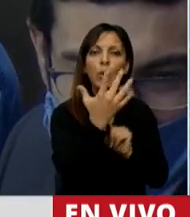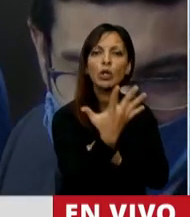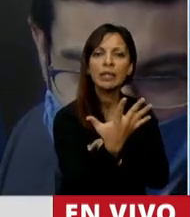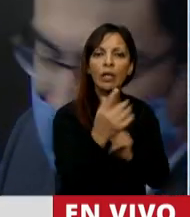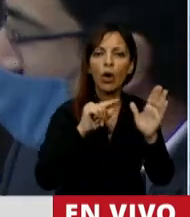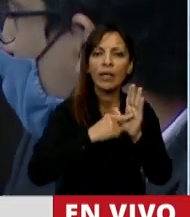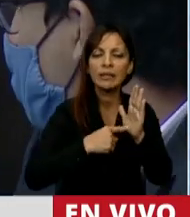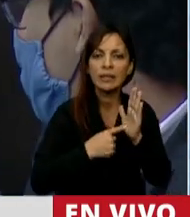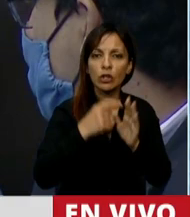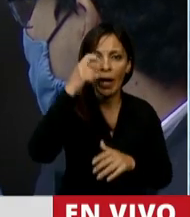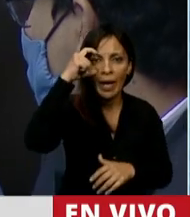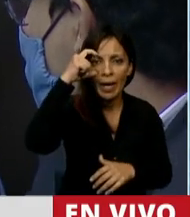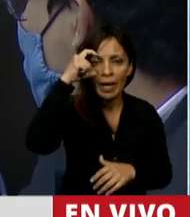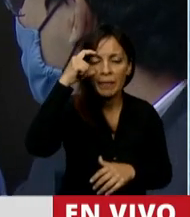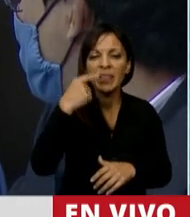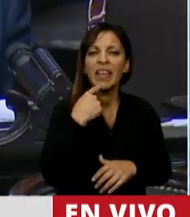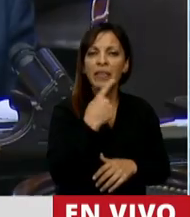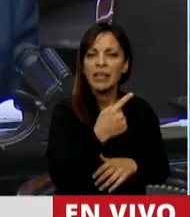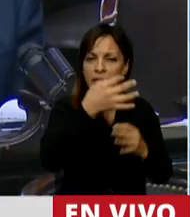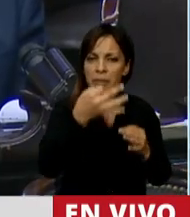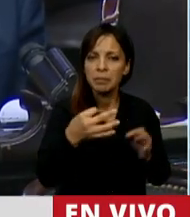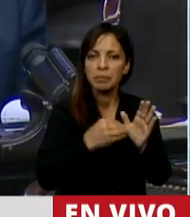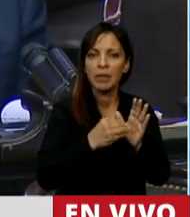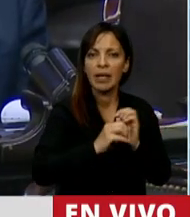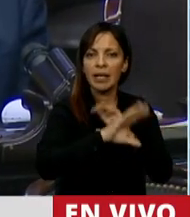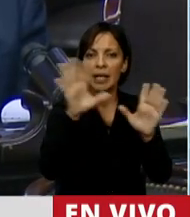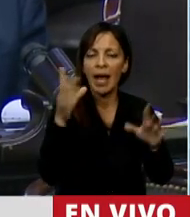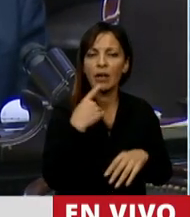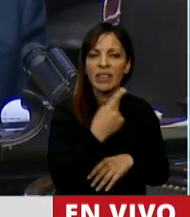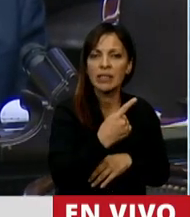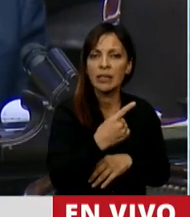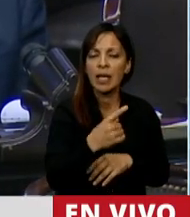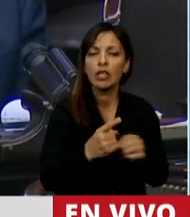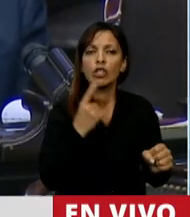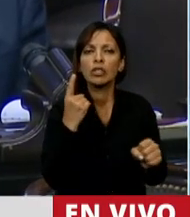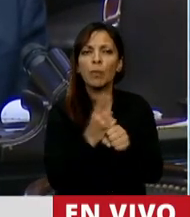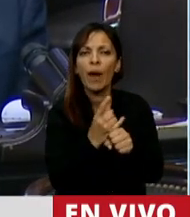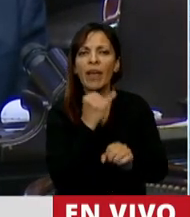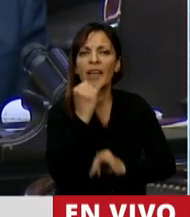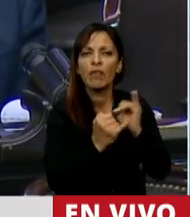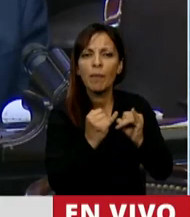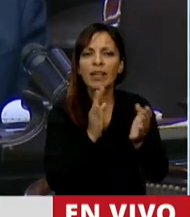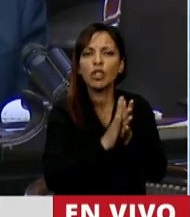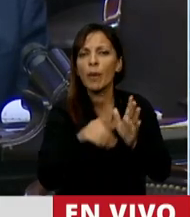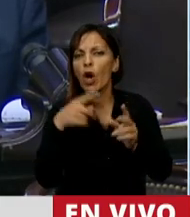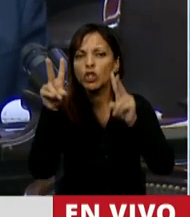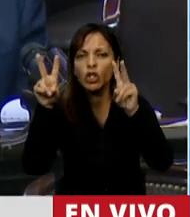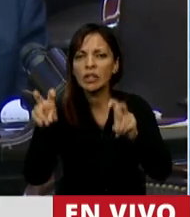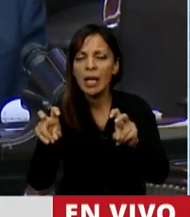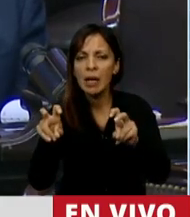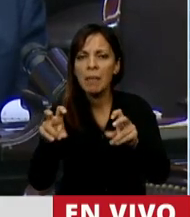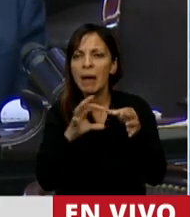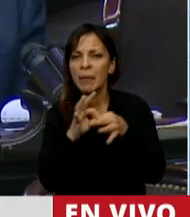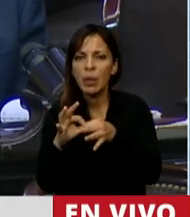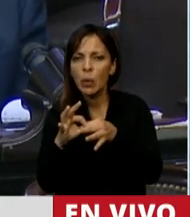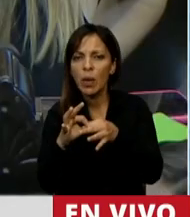inciso E, dice expresamente que no se le puede informar sobre otro tema que no sea